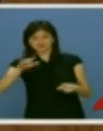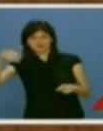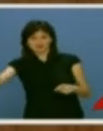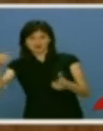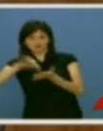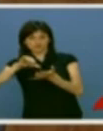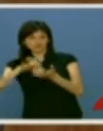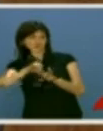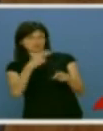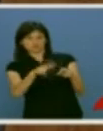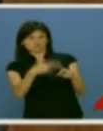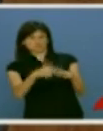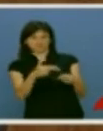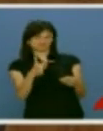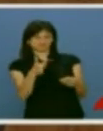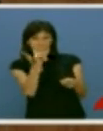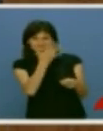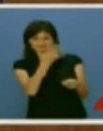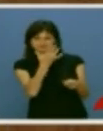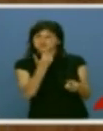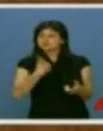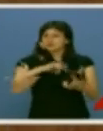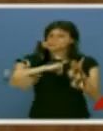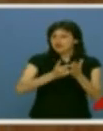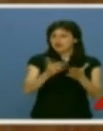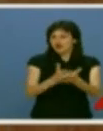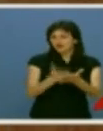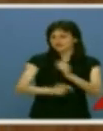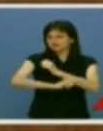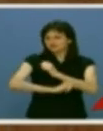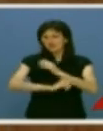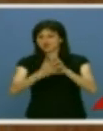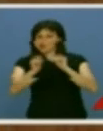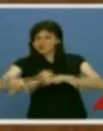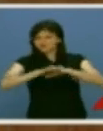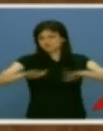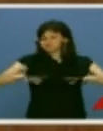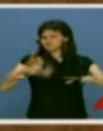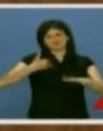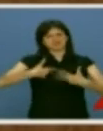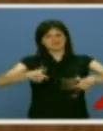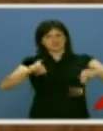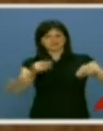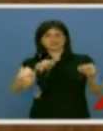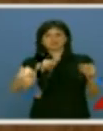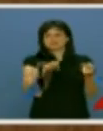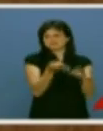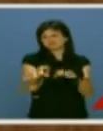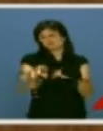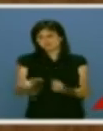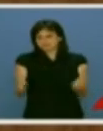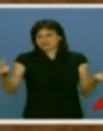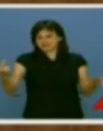de la política. Yo creo que basta ya de planes, agendas, estrategias, acuerdos, mesas y demás sinónimos y en resultados concretos.